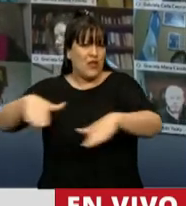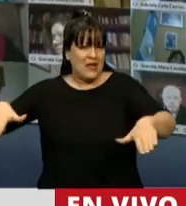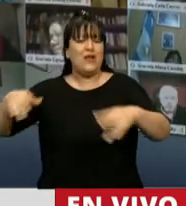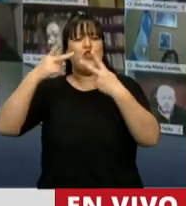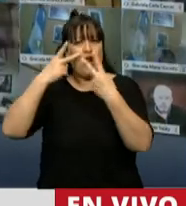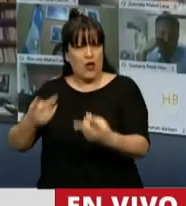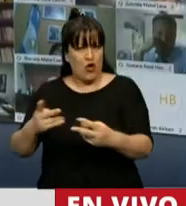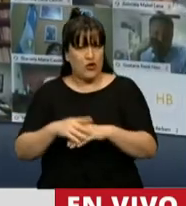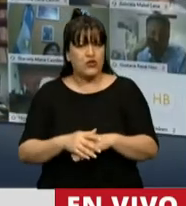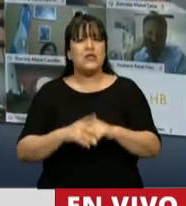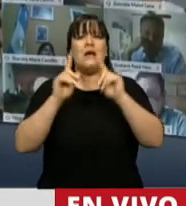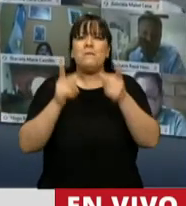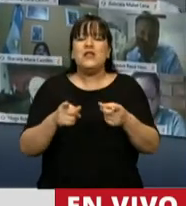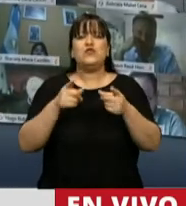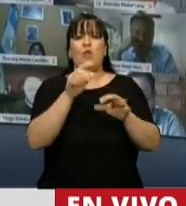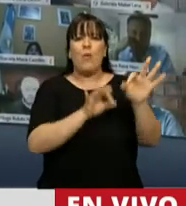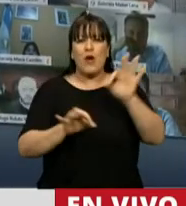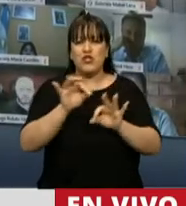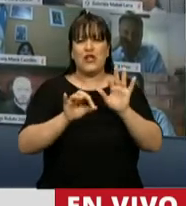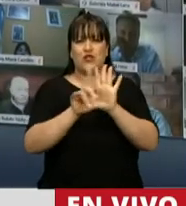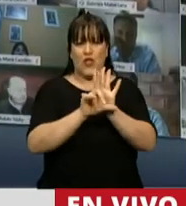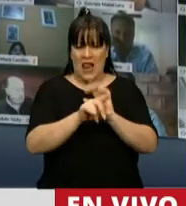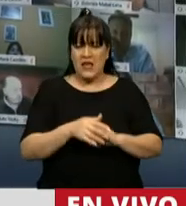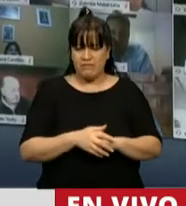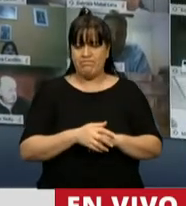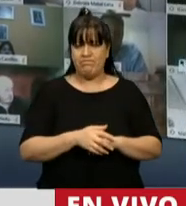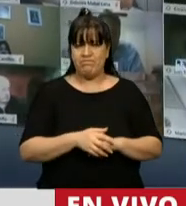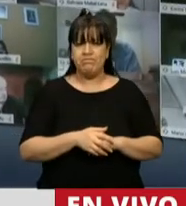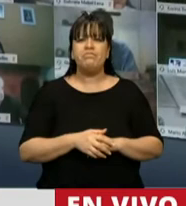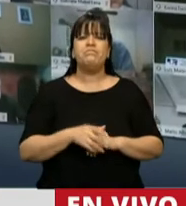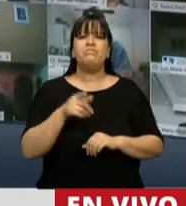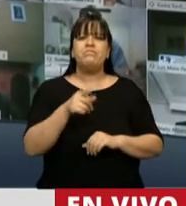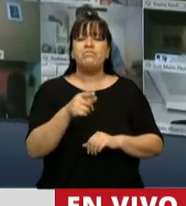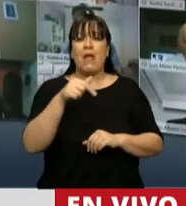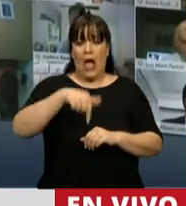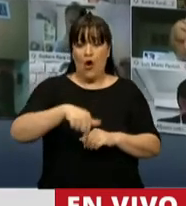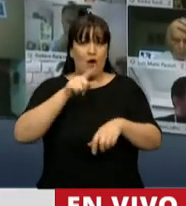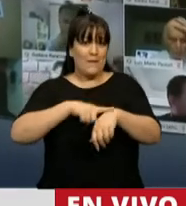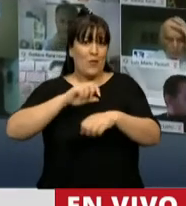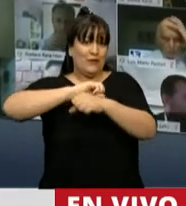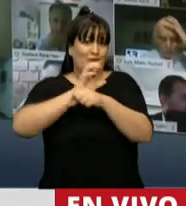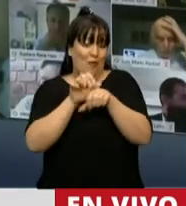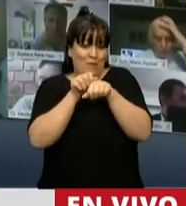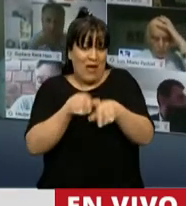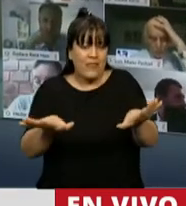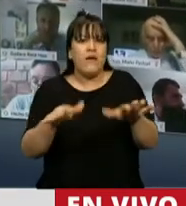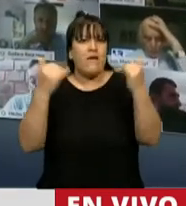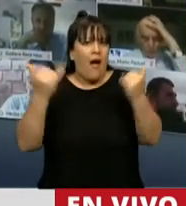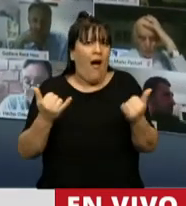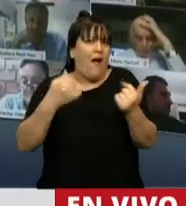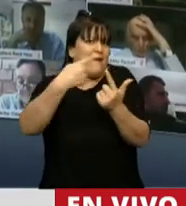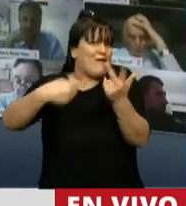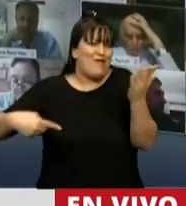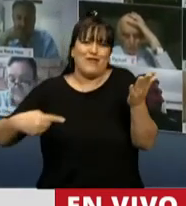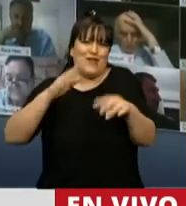motiva este proyecto de ley. Señora Presidenta, si la pandemia dejó consecuencias de